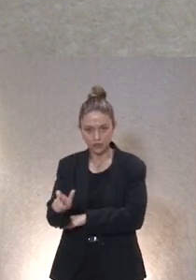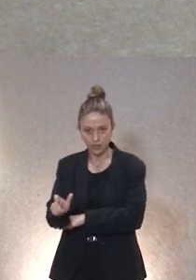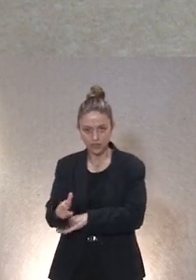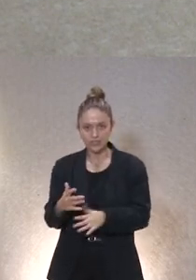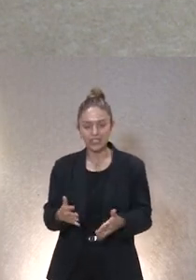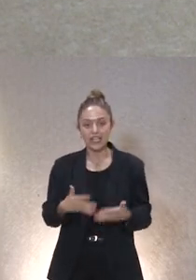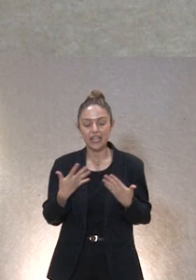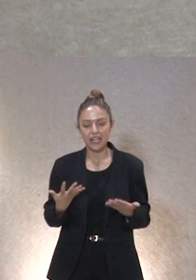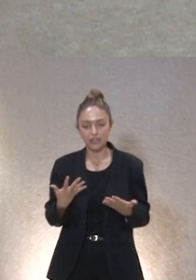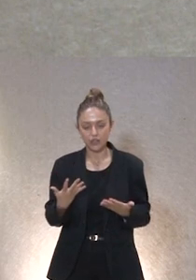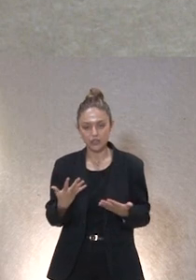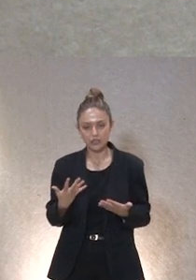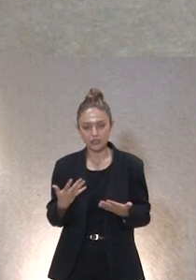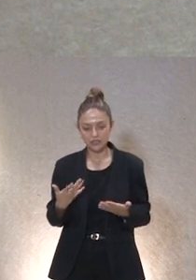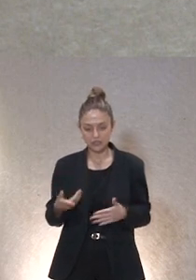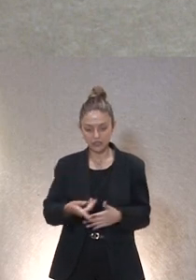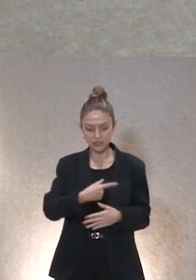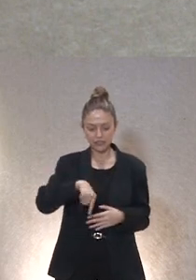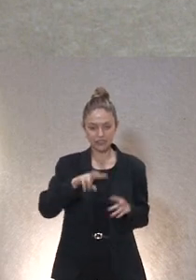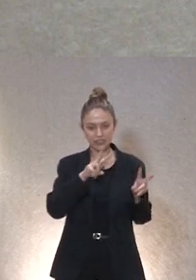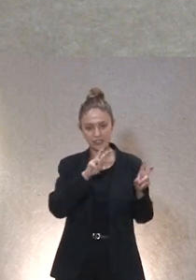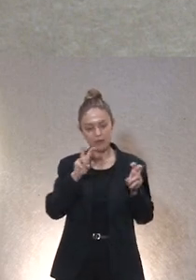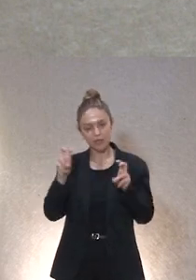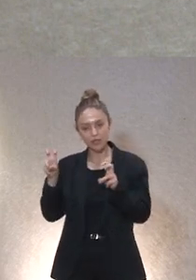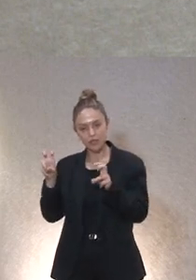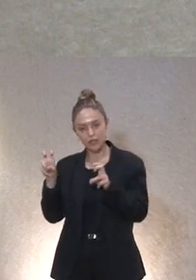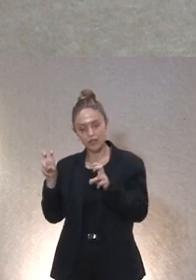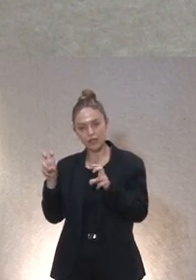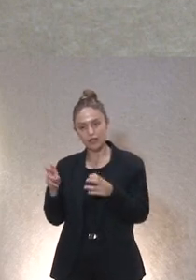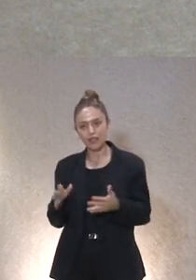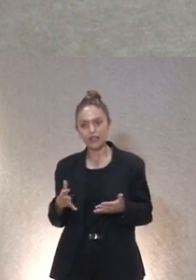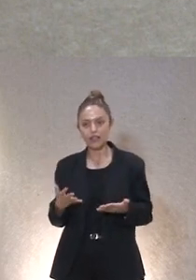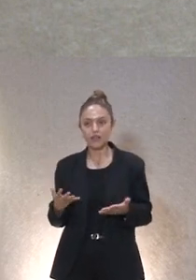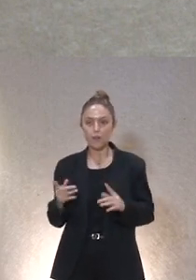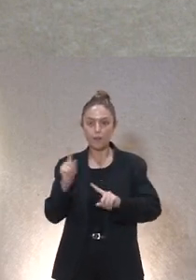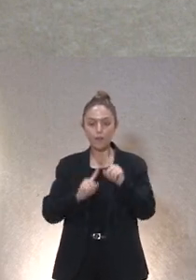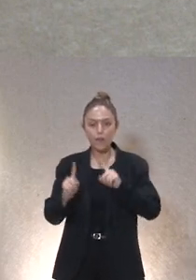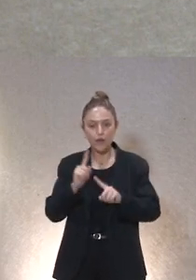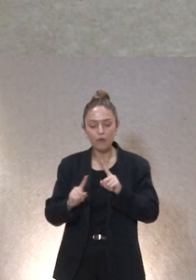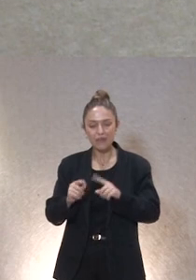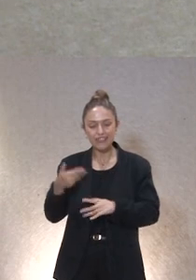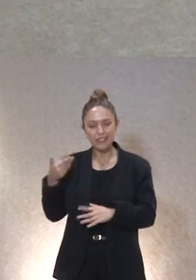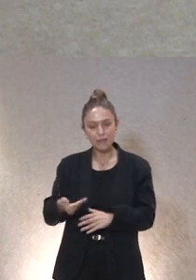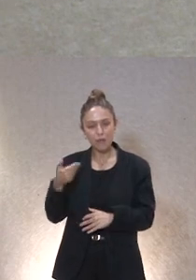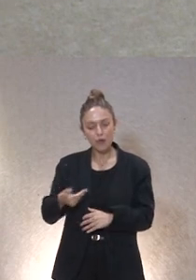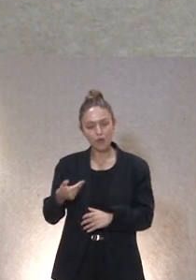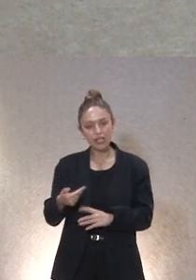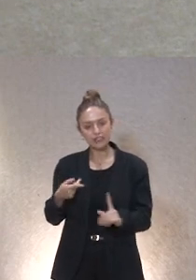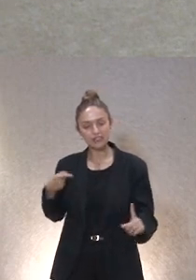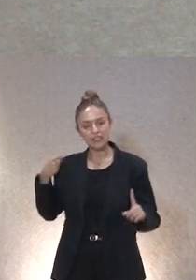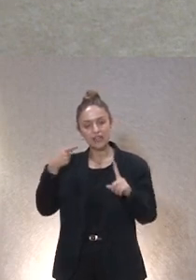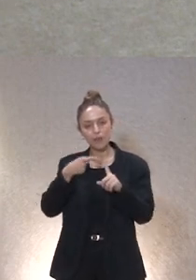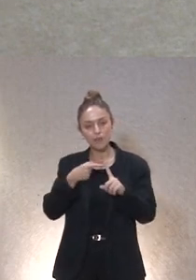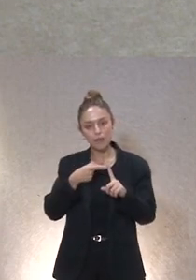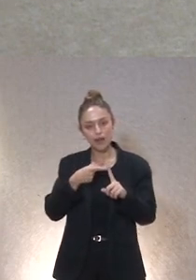entonces con todo este elenco de cuestiones evidentemente hay una problemática sustancial para cómo